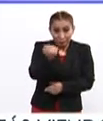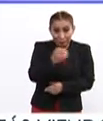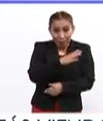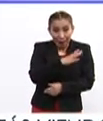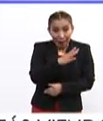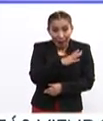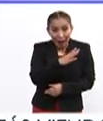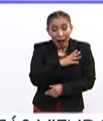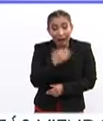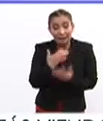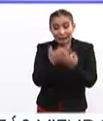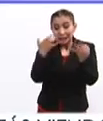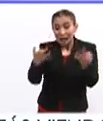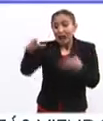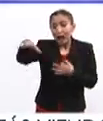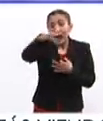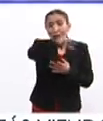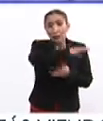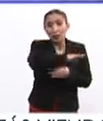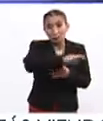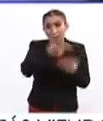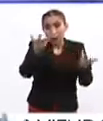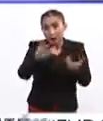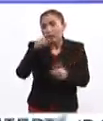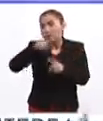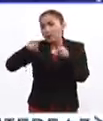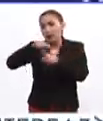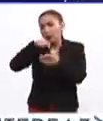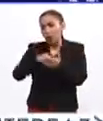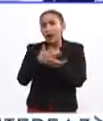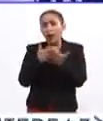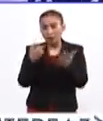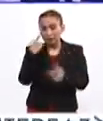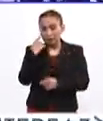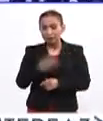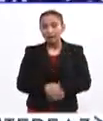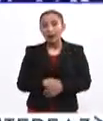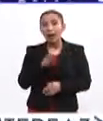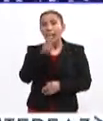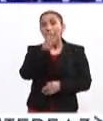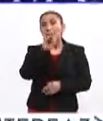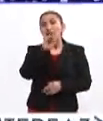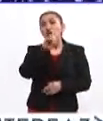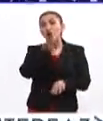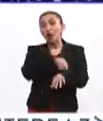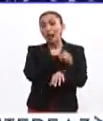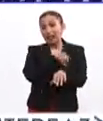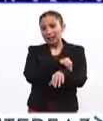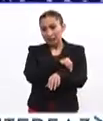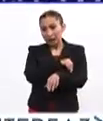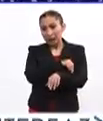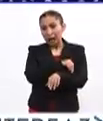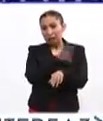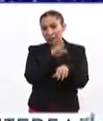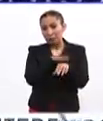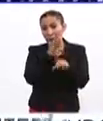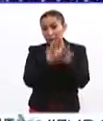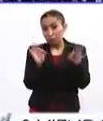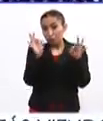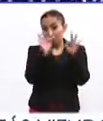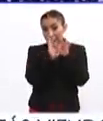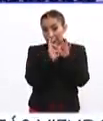los terrenos donde podemos hacer y en varios lugares. Ahora, por ejemplo, la bioenergía, que es cada vez más